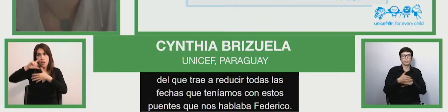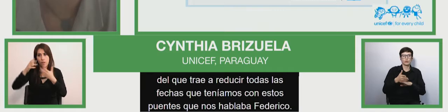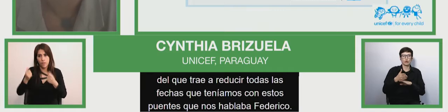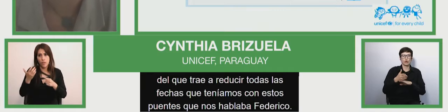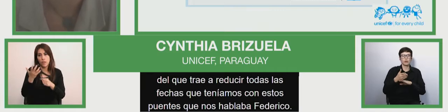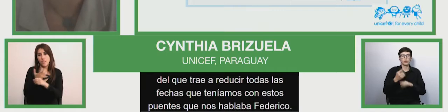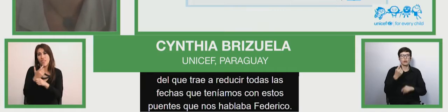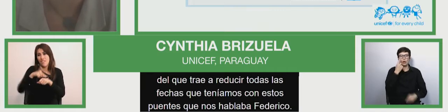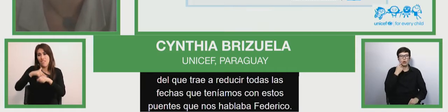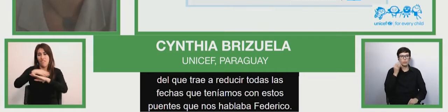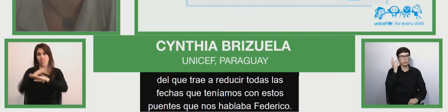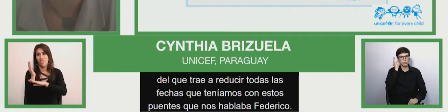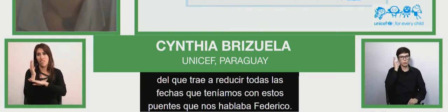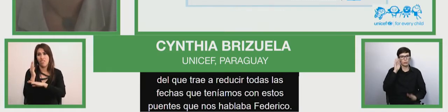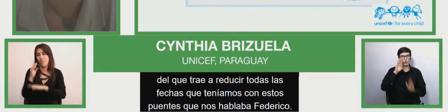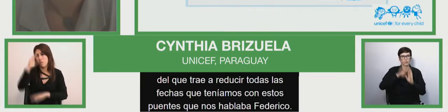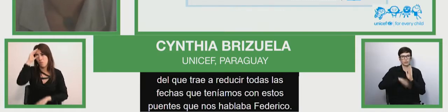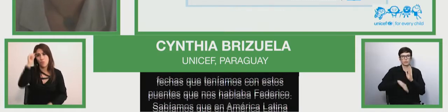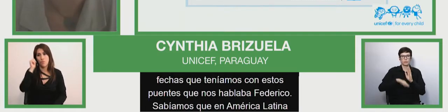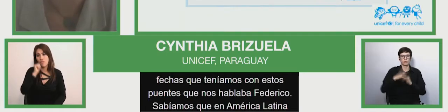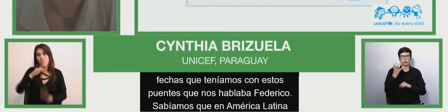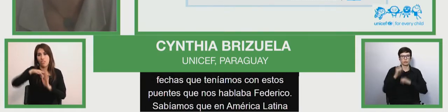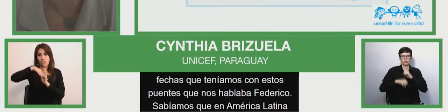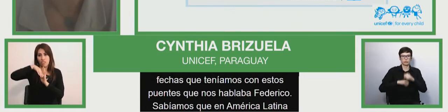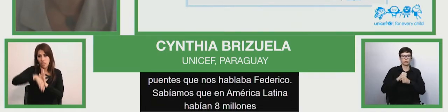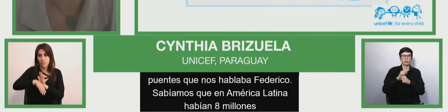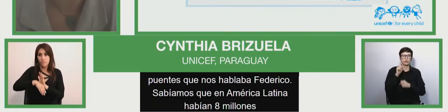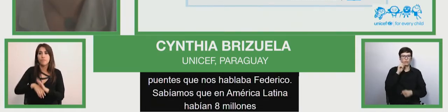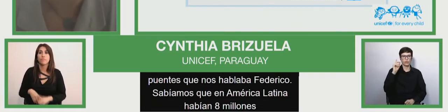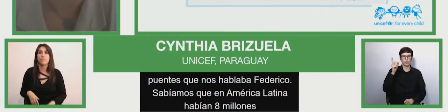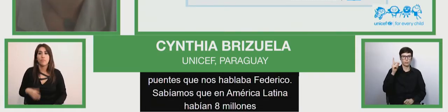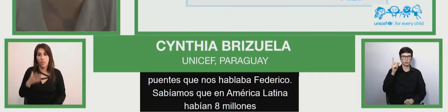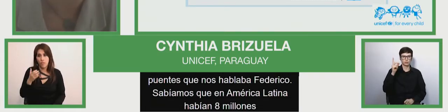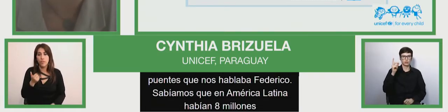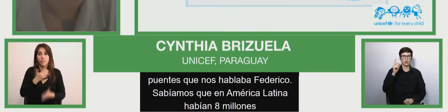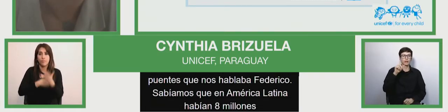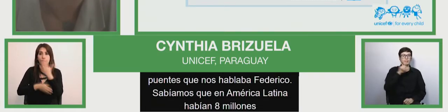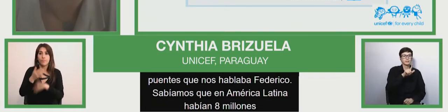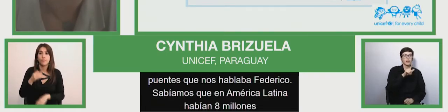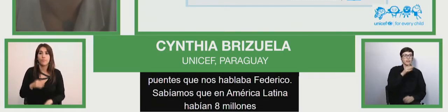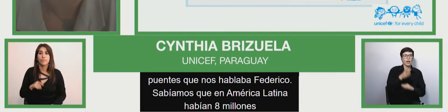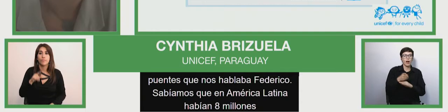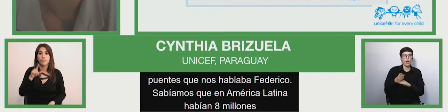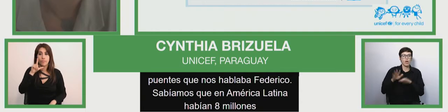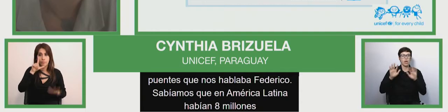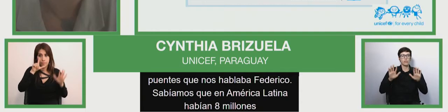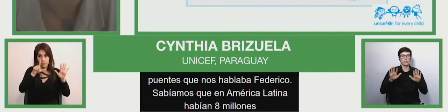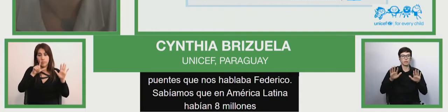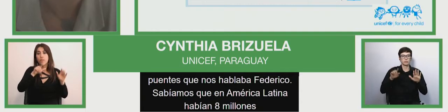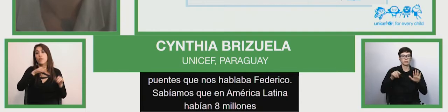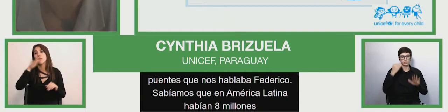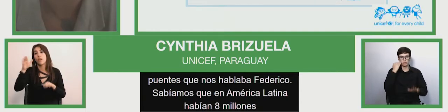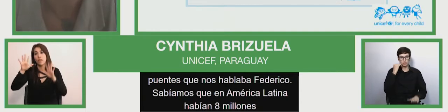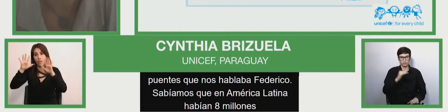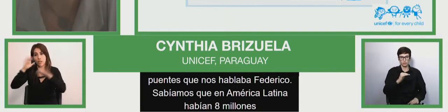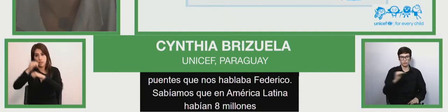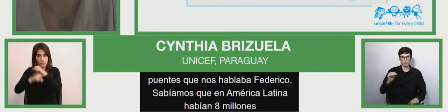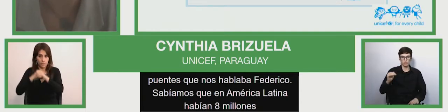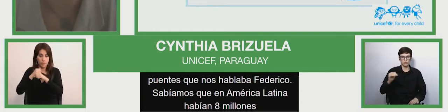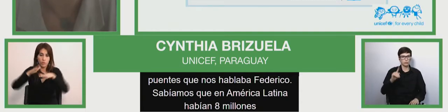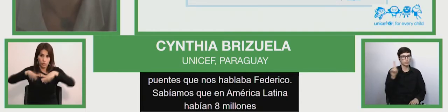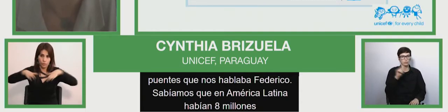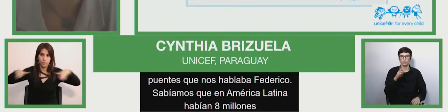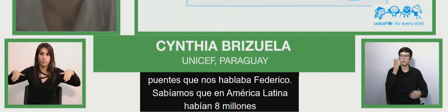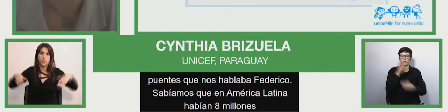niños menores de 14 años con discapacidad y que 7 de cada 10, y es alarmante esa cifra, no